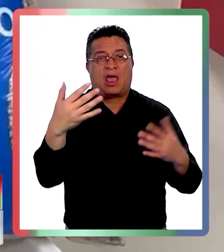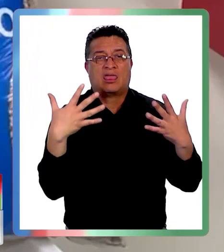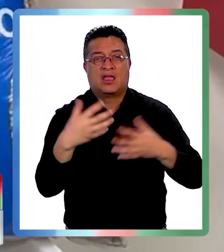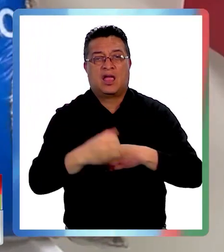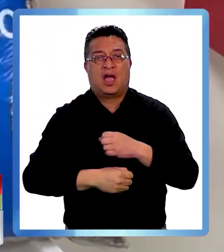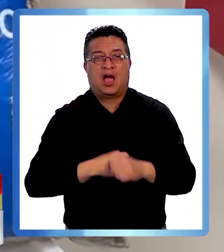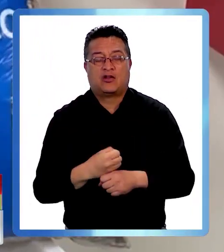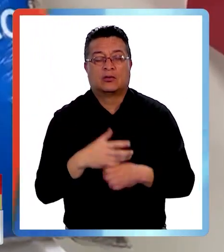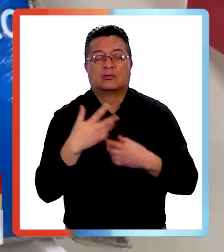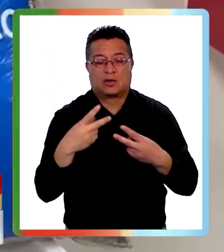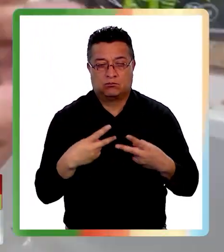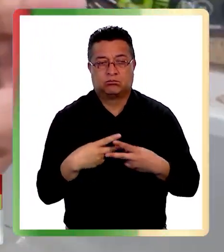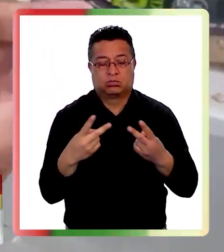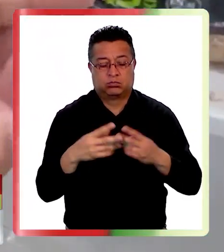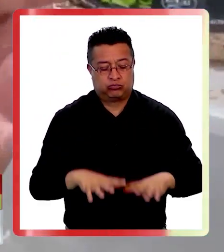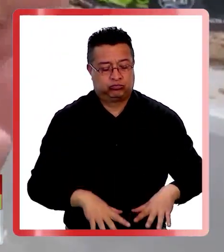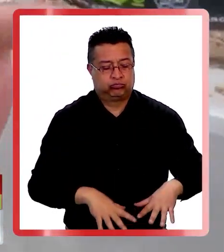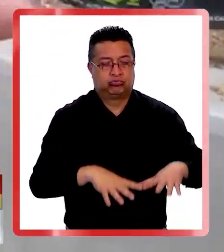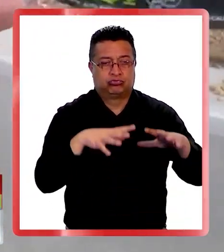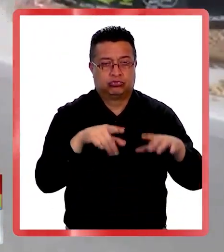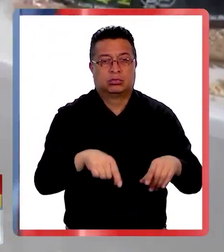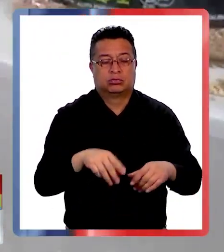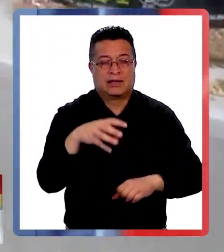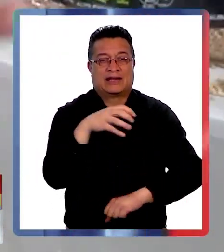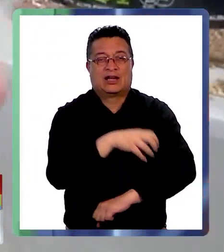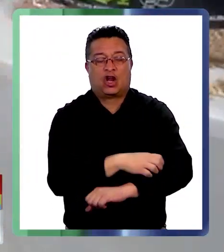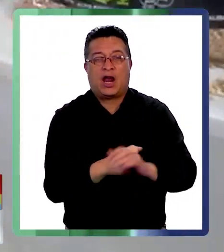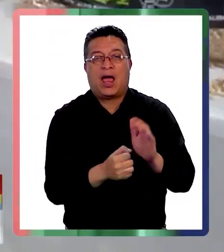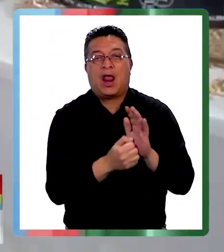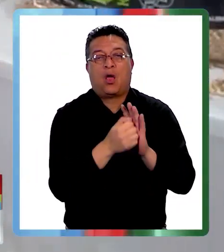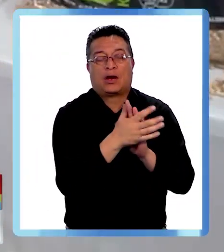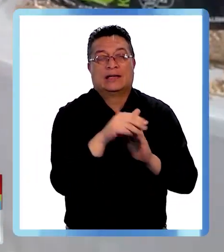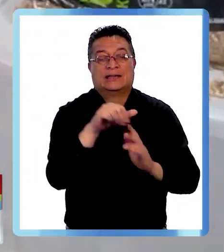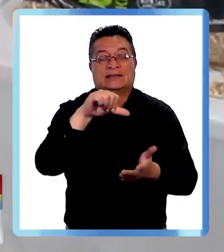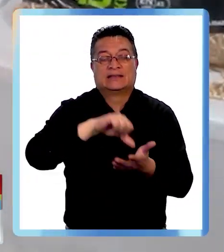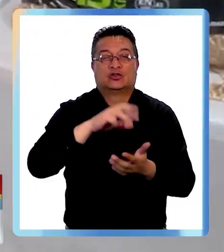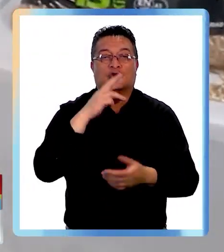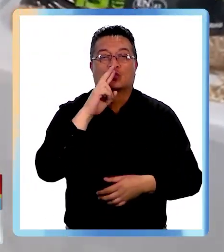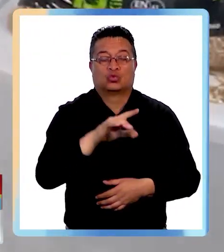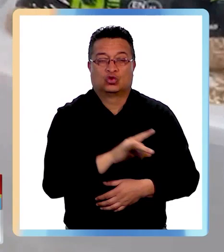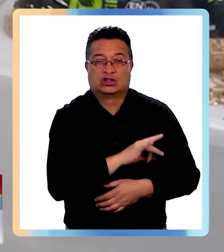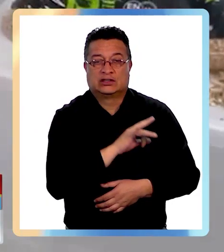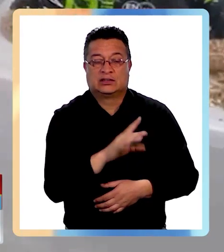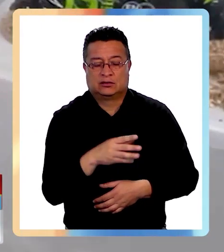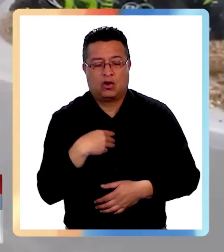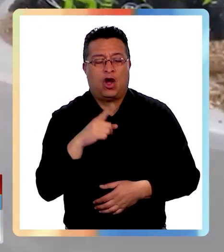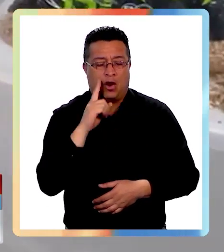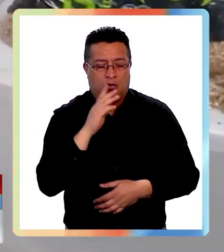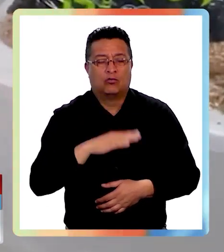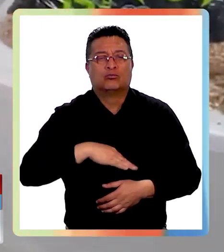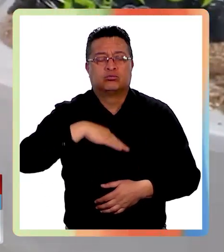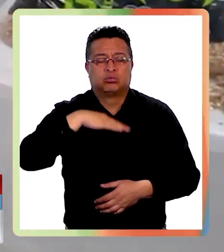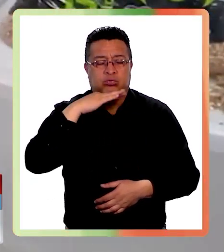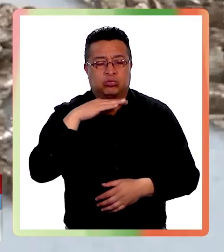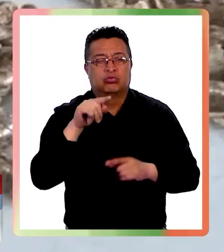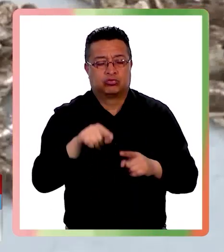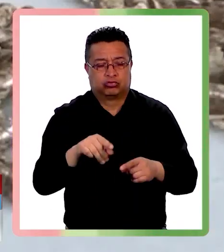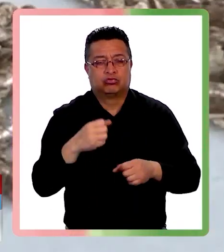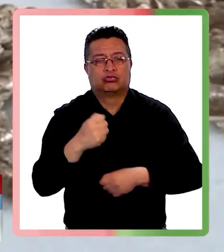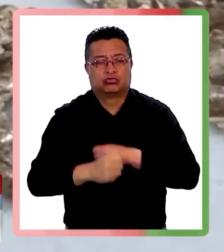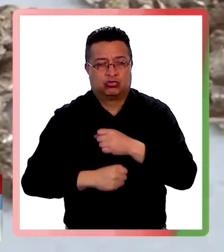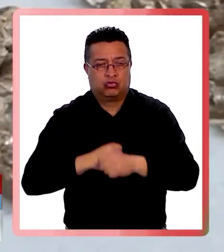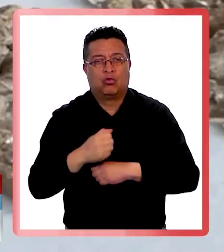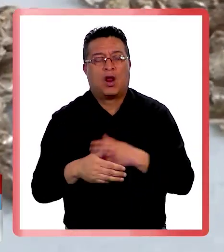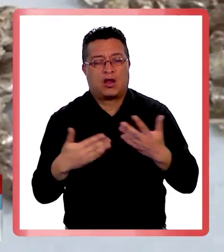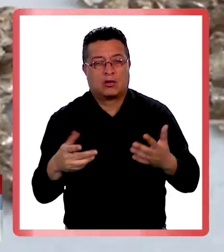así dieron a conocer el stock de pellets para la región de la Araucanía y el centro sur de Chile asegurando que habría suficiente suministro de este producto todo el